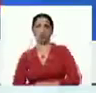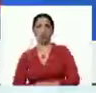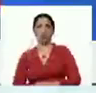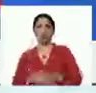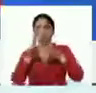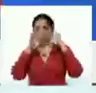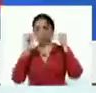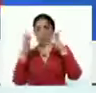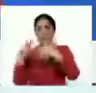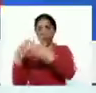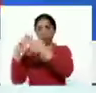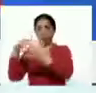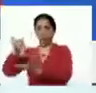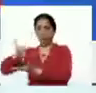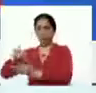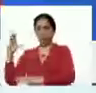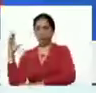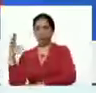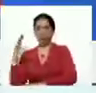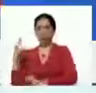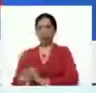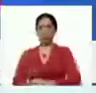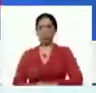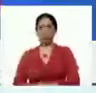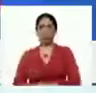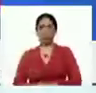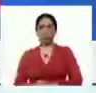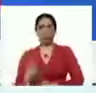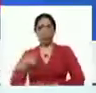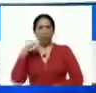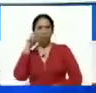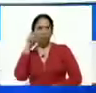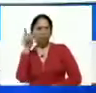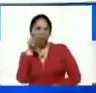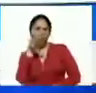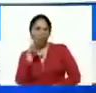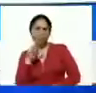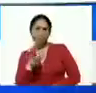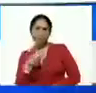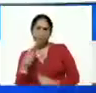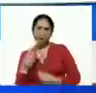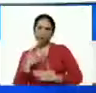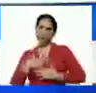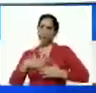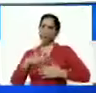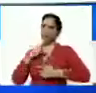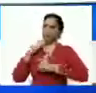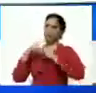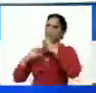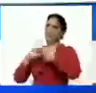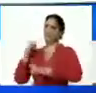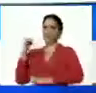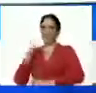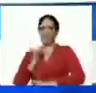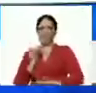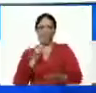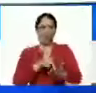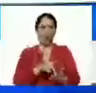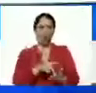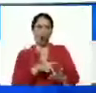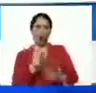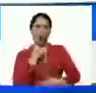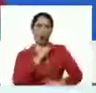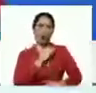la embajada gringa en Bogotá. Y me pongo a ver el morbo, cómo ellos disfrutan. Sí, llegó la pandemia a Venezuela,